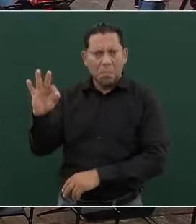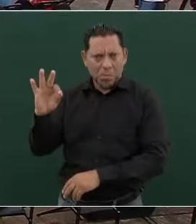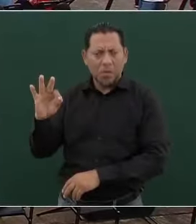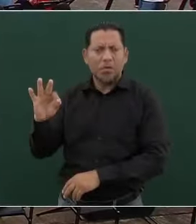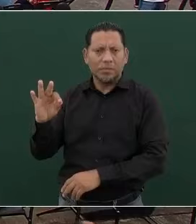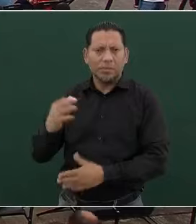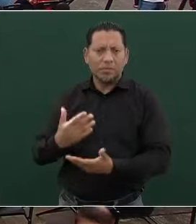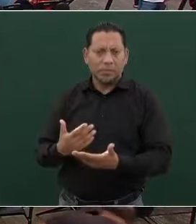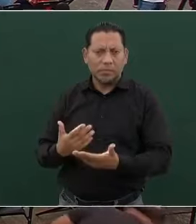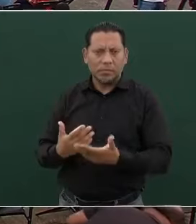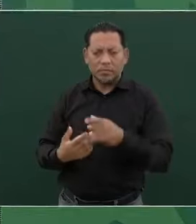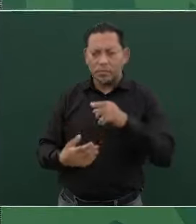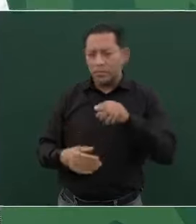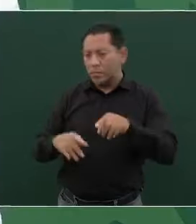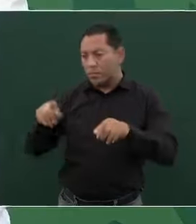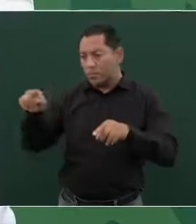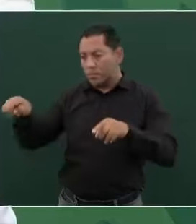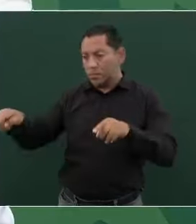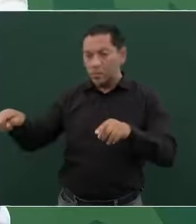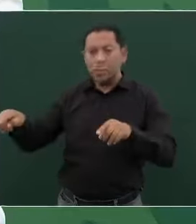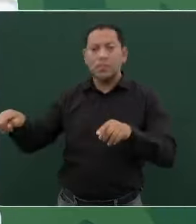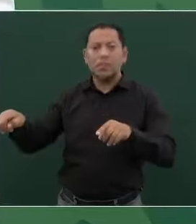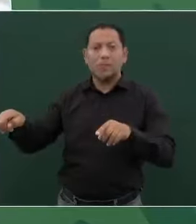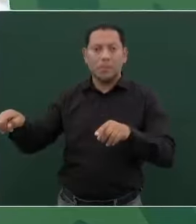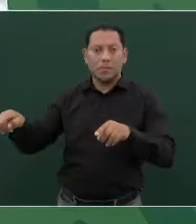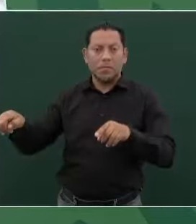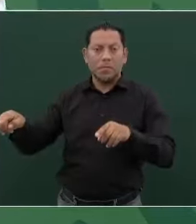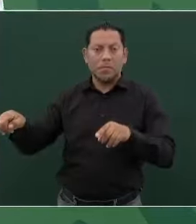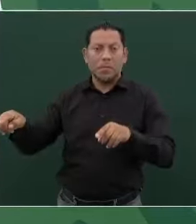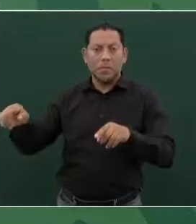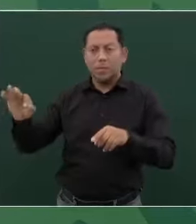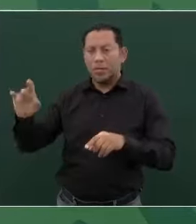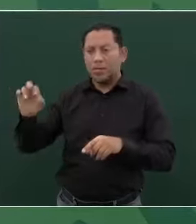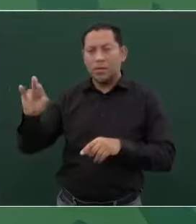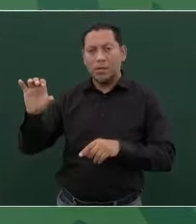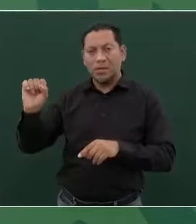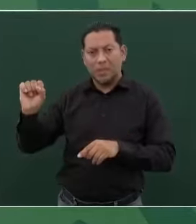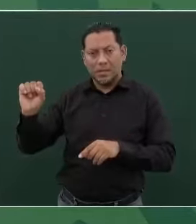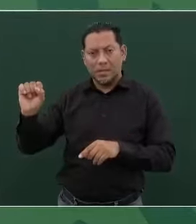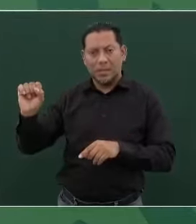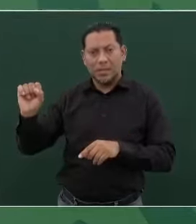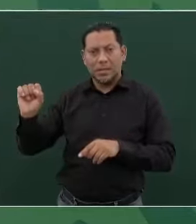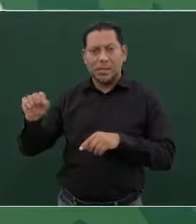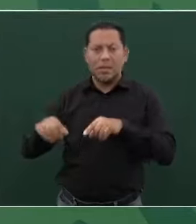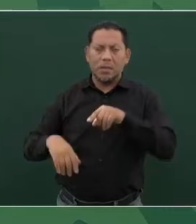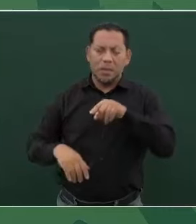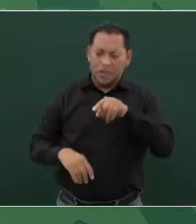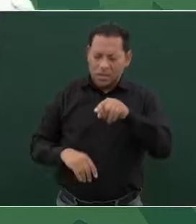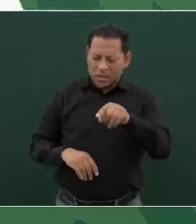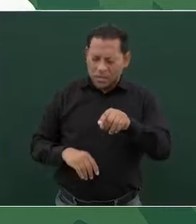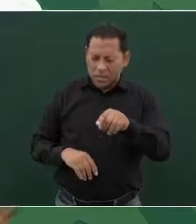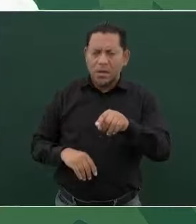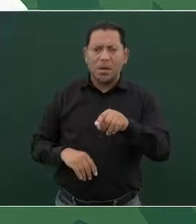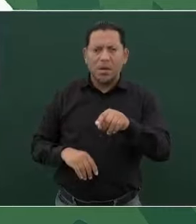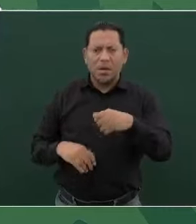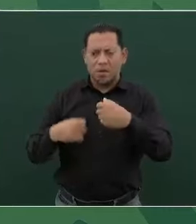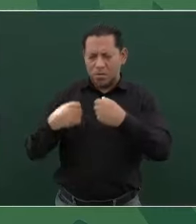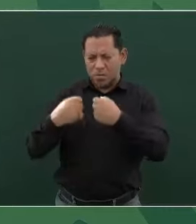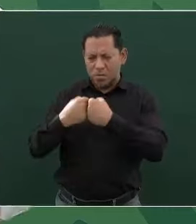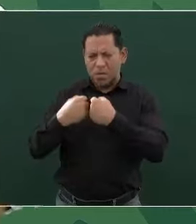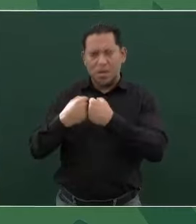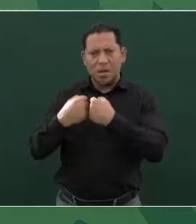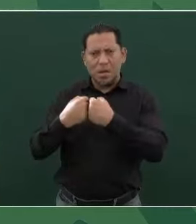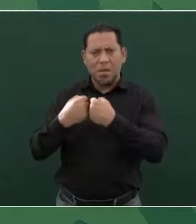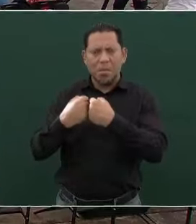Flores y los límites